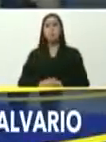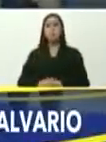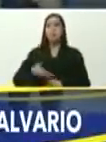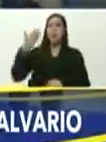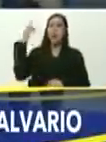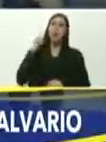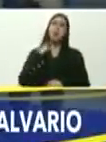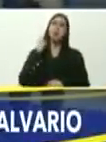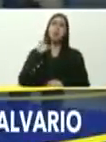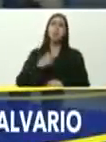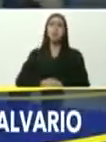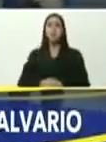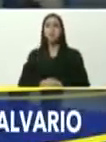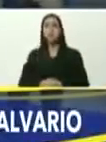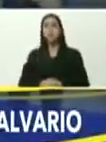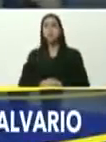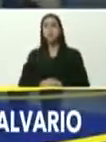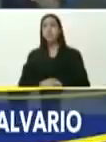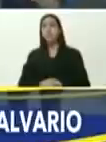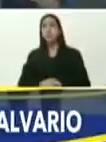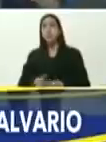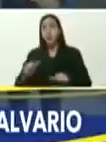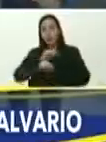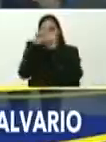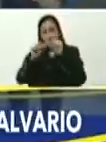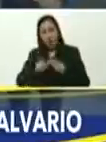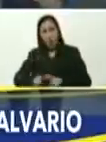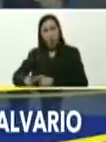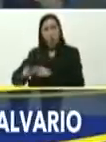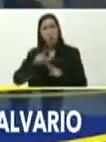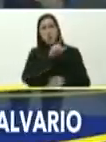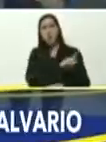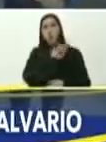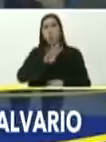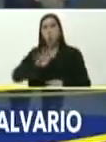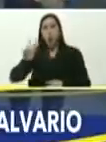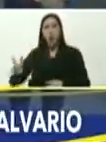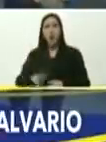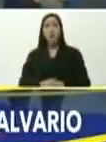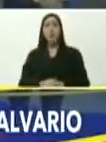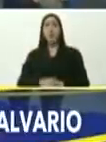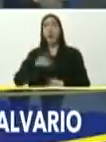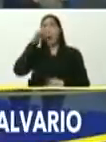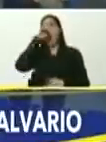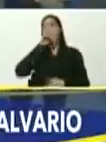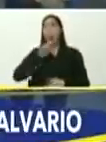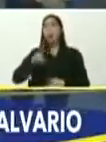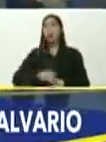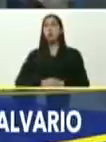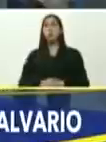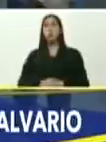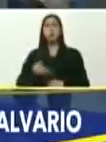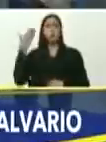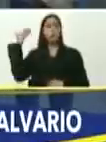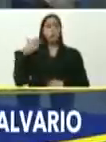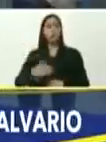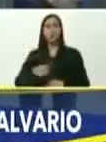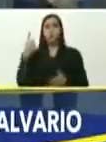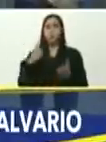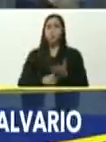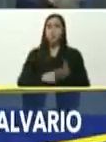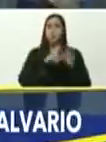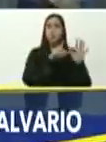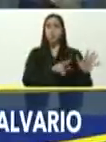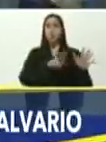ochenta y siete, una obra de ciento cuarenta y siete años, una obra de ciento cuarenta y siete años, mil ochocientos